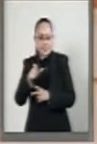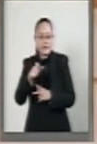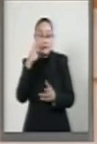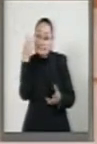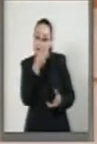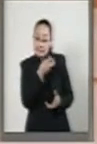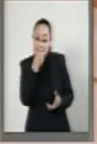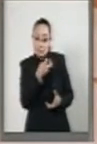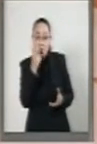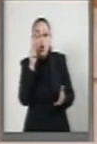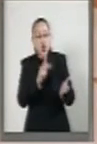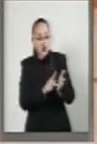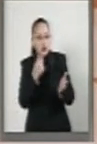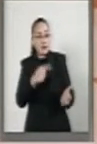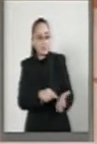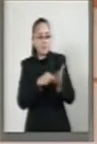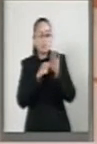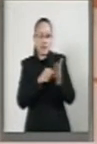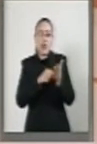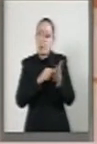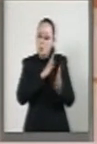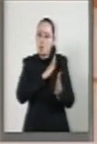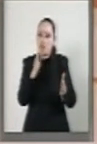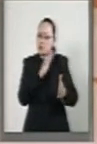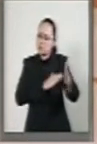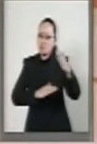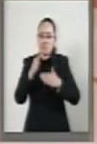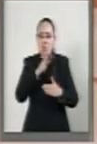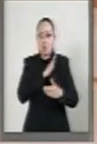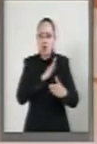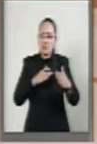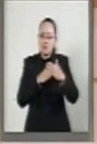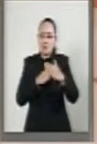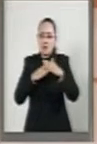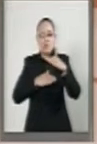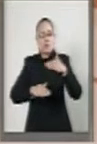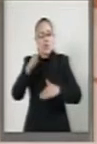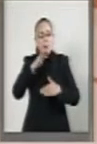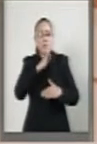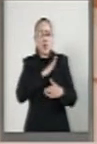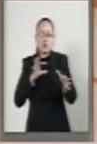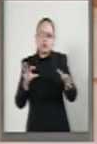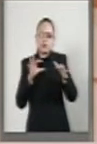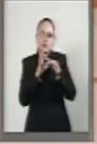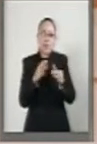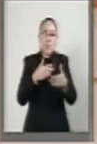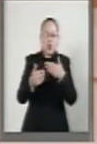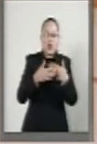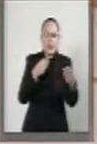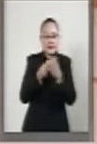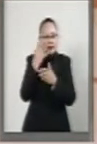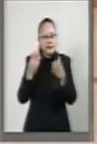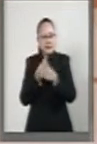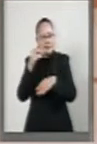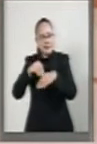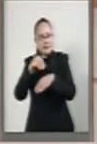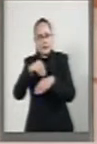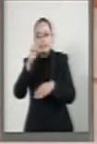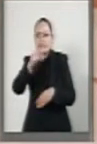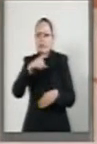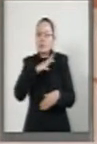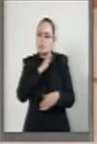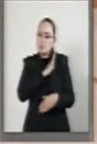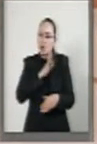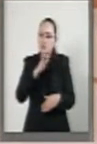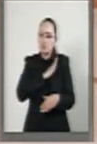una vez más que va a superar esa coyuntura y seguirá por la ruta rectora de una modernización que permitirá tener